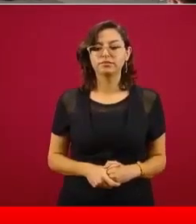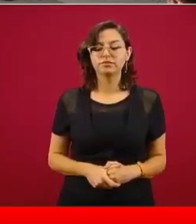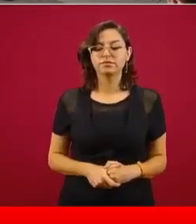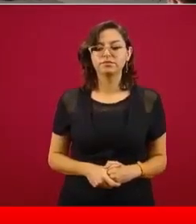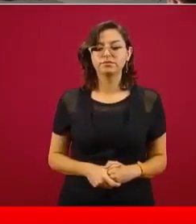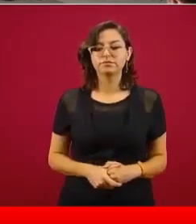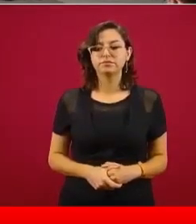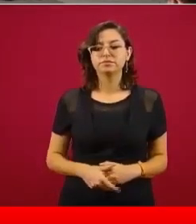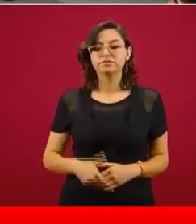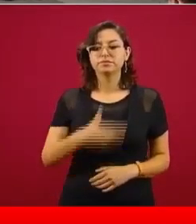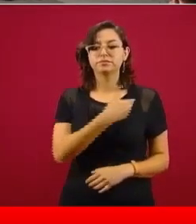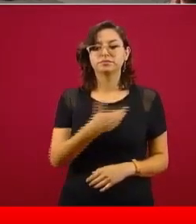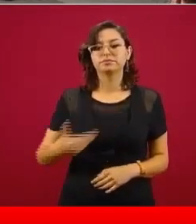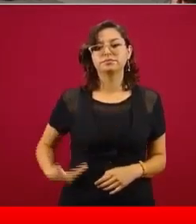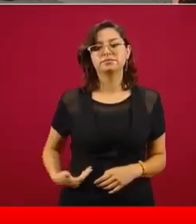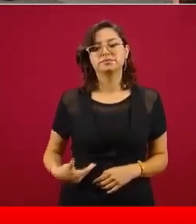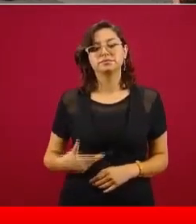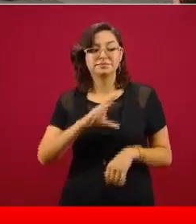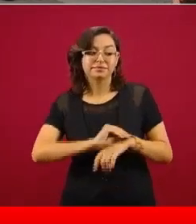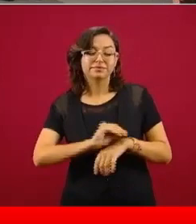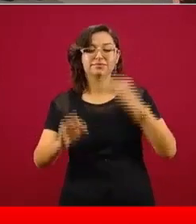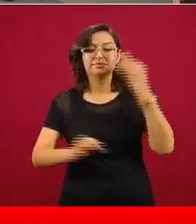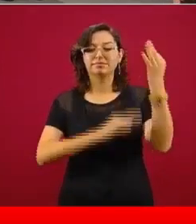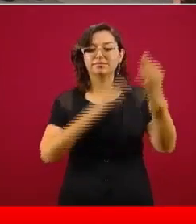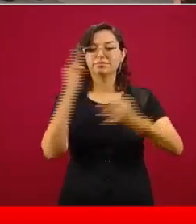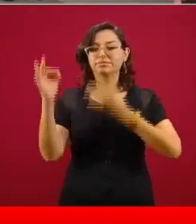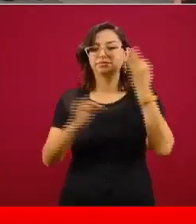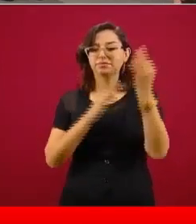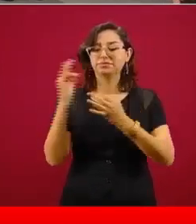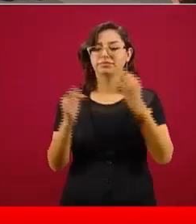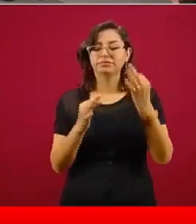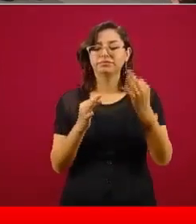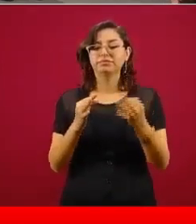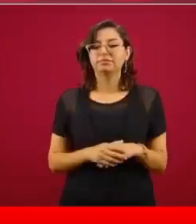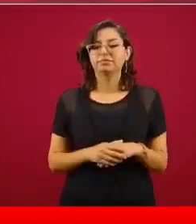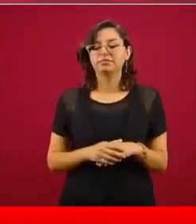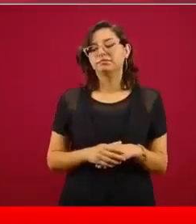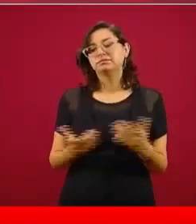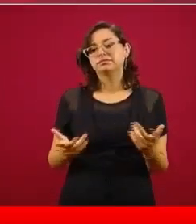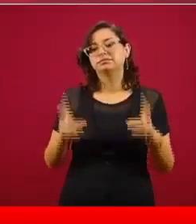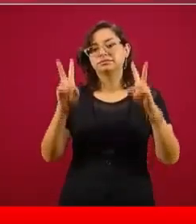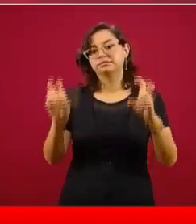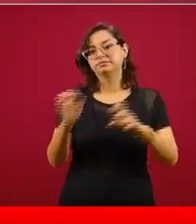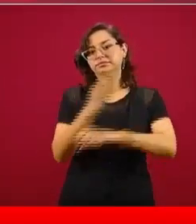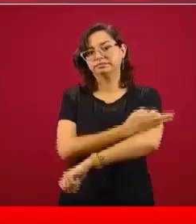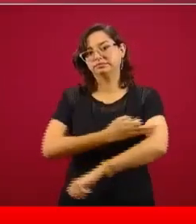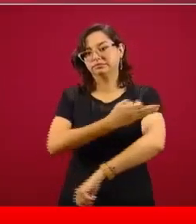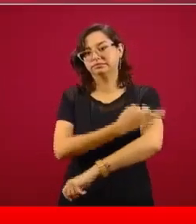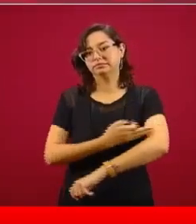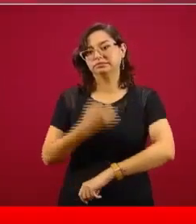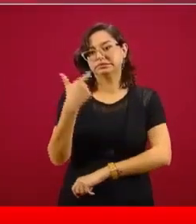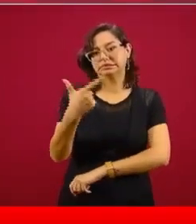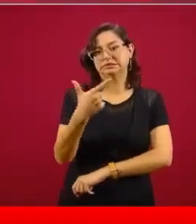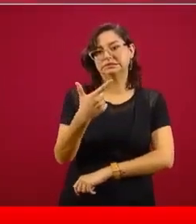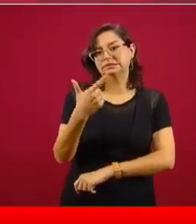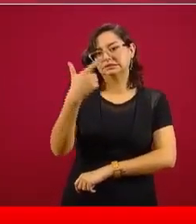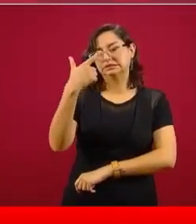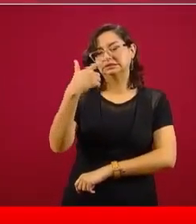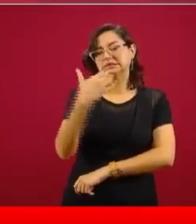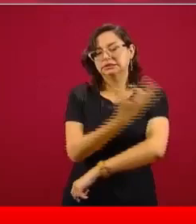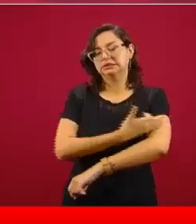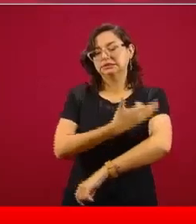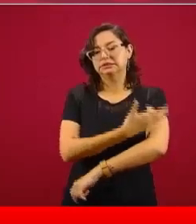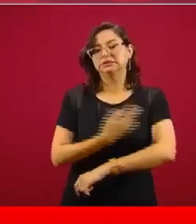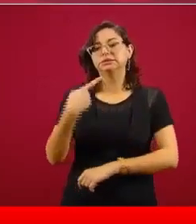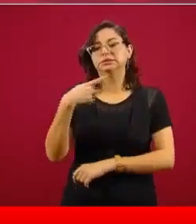un comercial, esto es materia de la despertina de las seis de la tarde, pero creo que es importante mencionarlo.